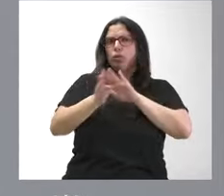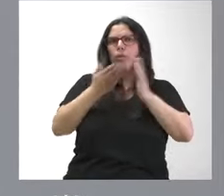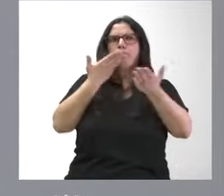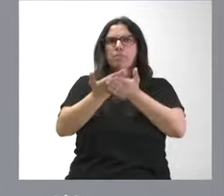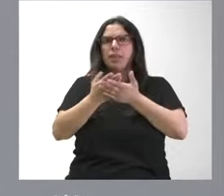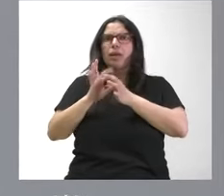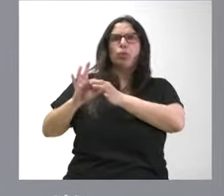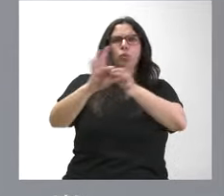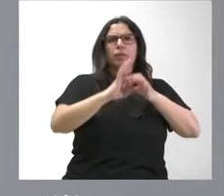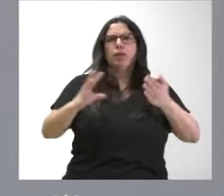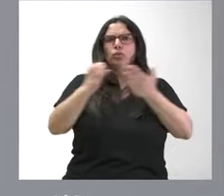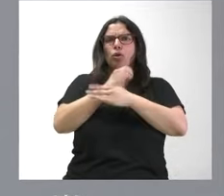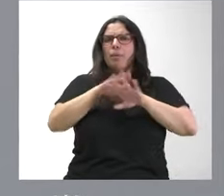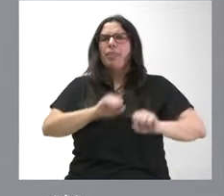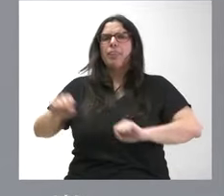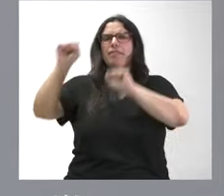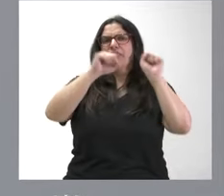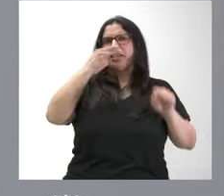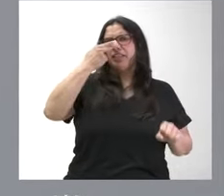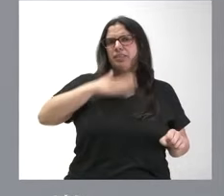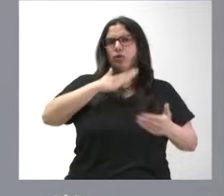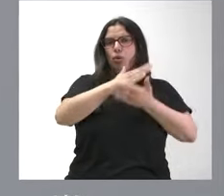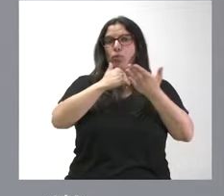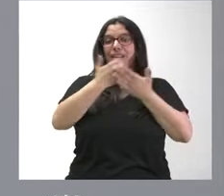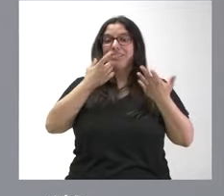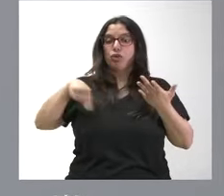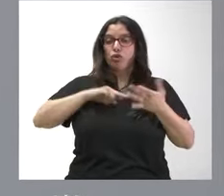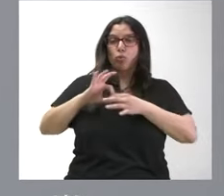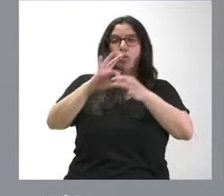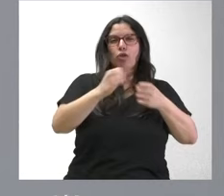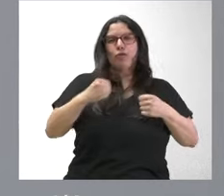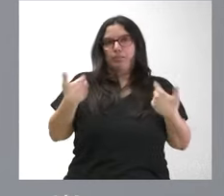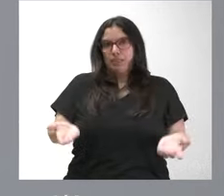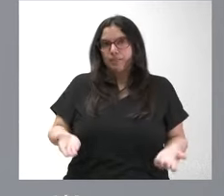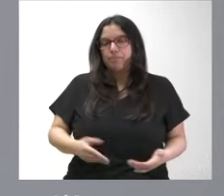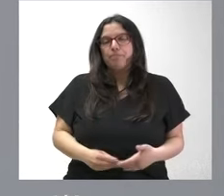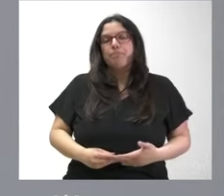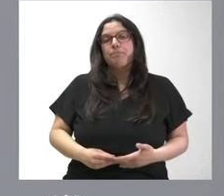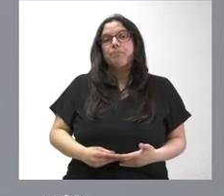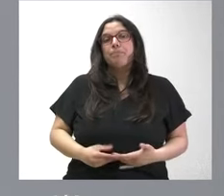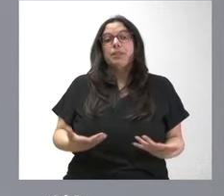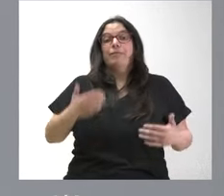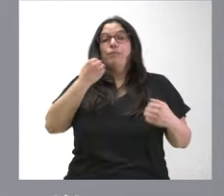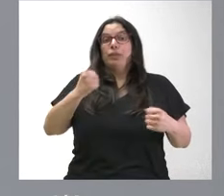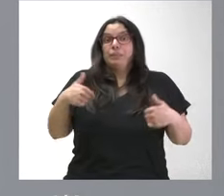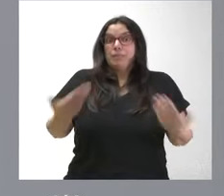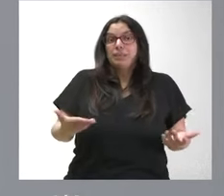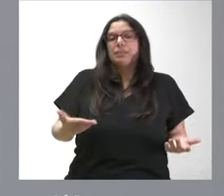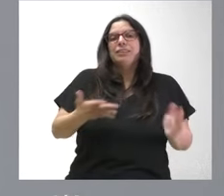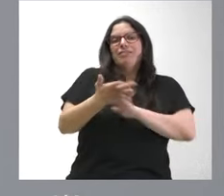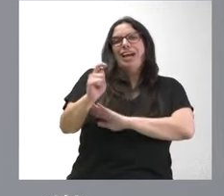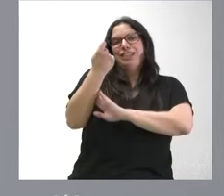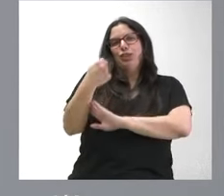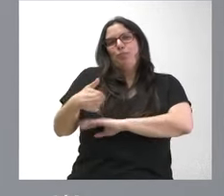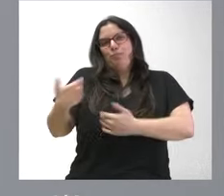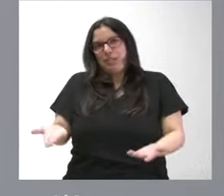a la unidad de todos en la defensa de los intereses de nuestra comunidad porque unidos somos más fuertes y siendo más fuertes tenemos más éxito